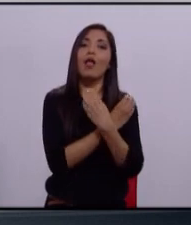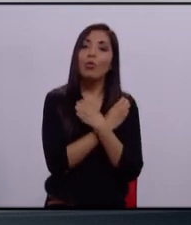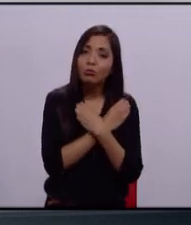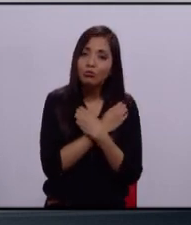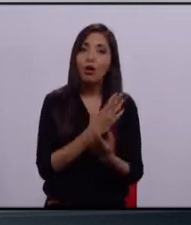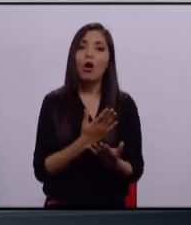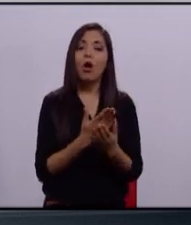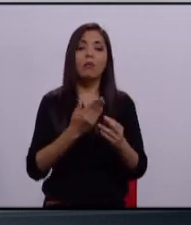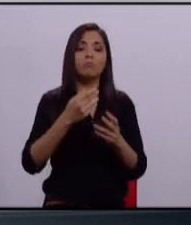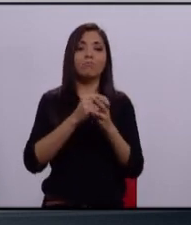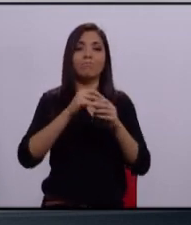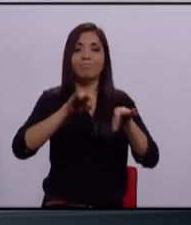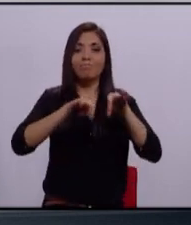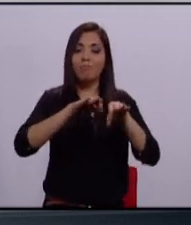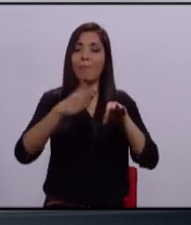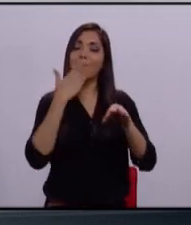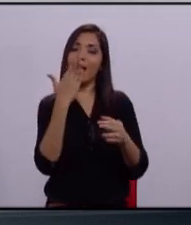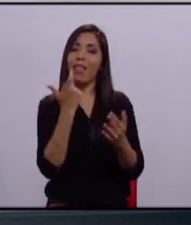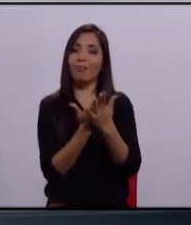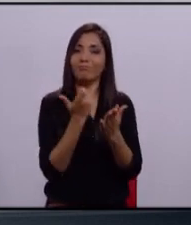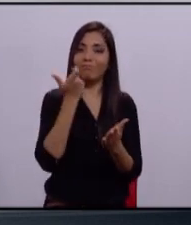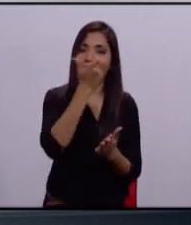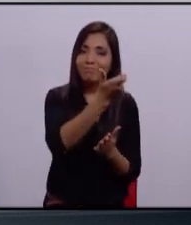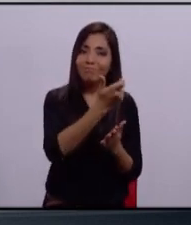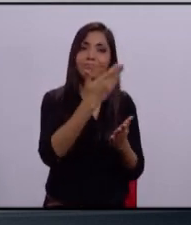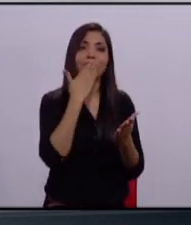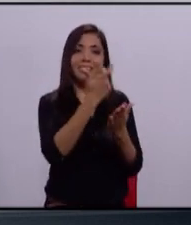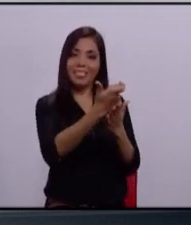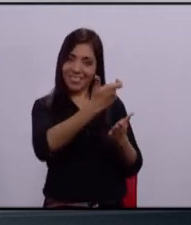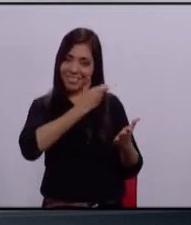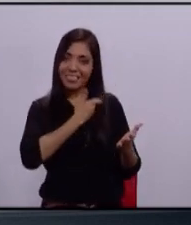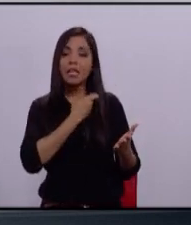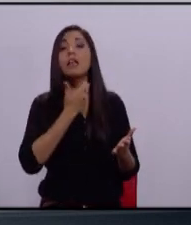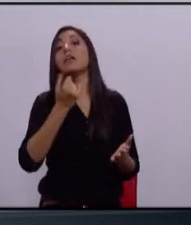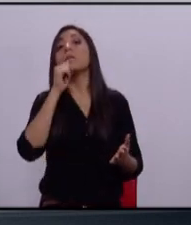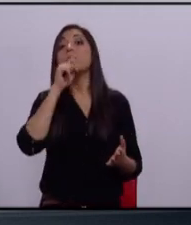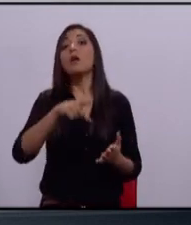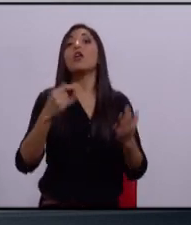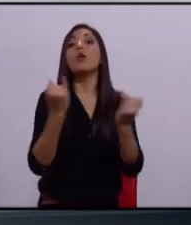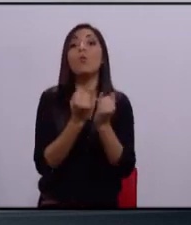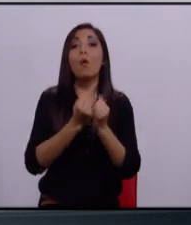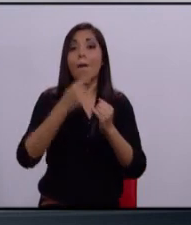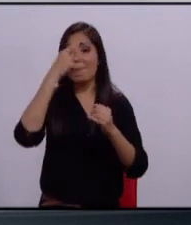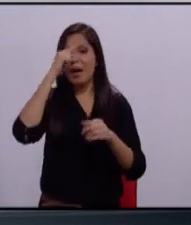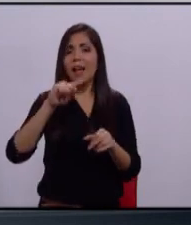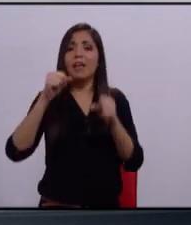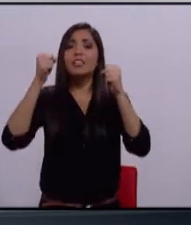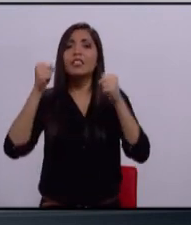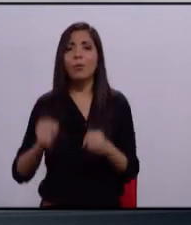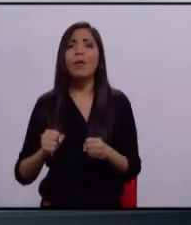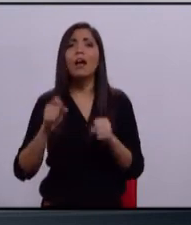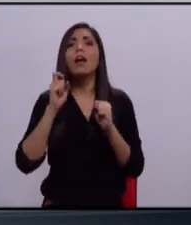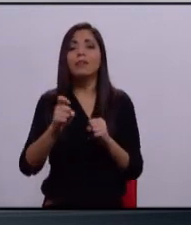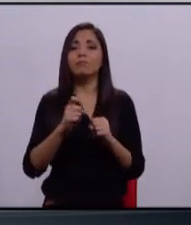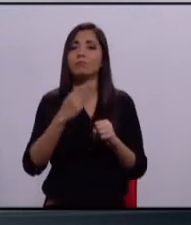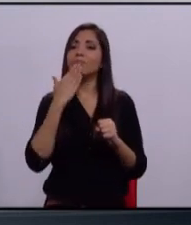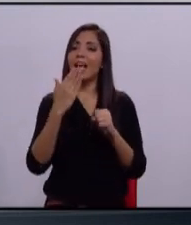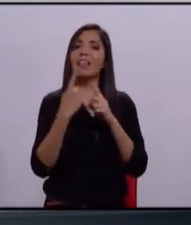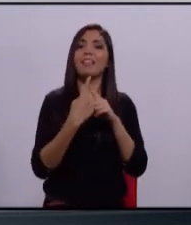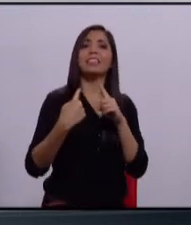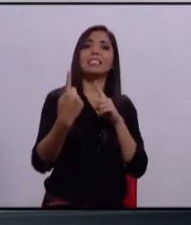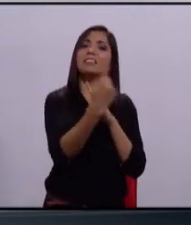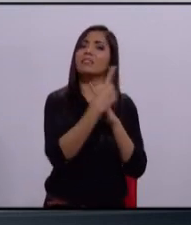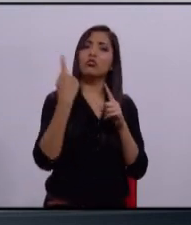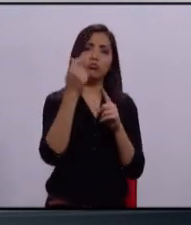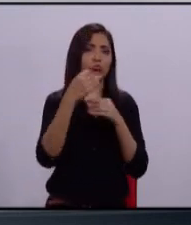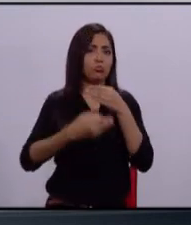con empleos bien pagados. La seguridad es un bien común y vamos a poner en el centro de nuestras